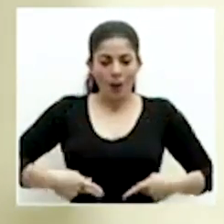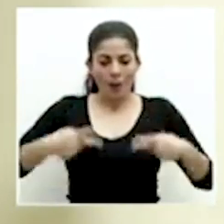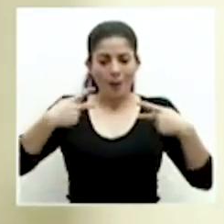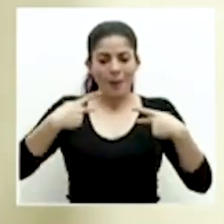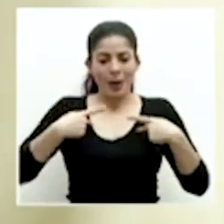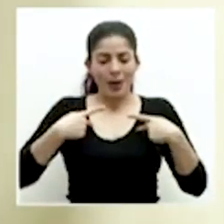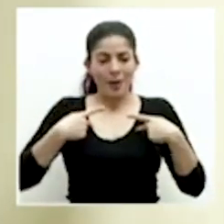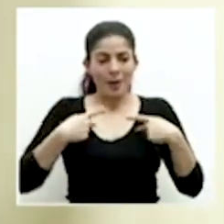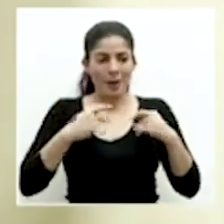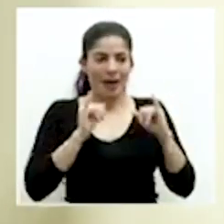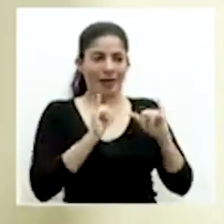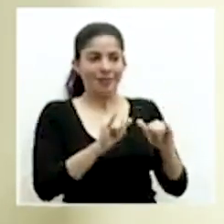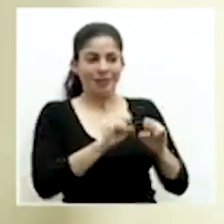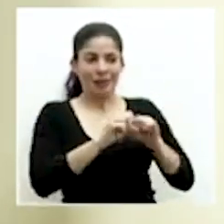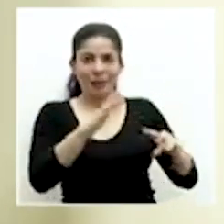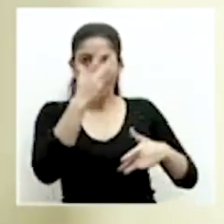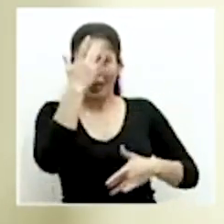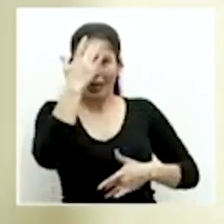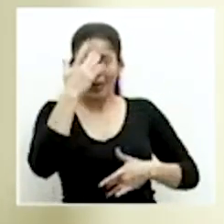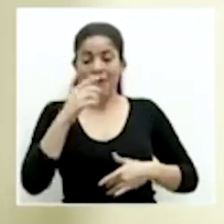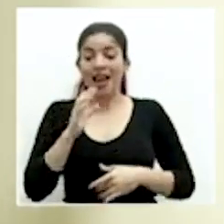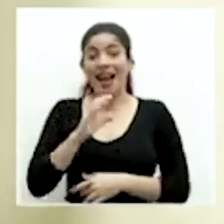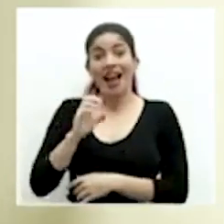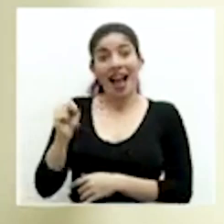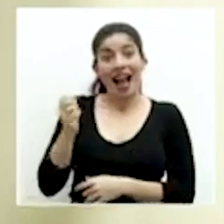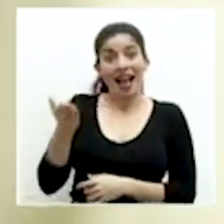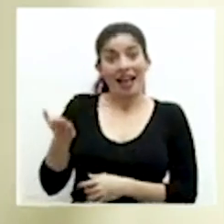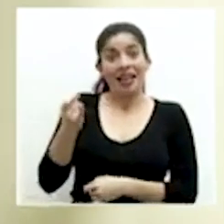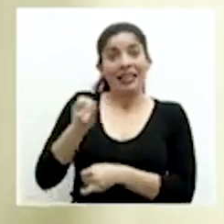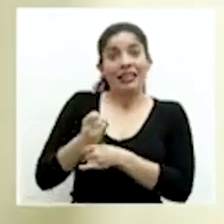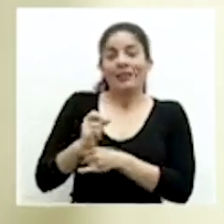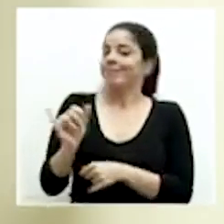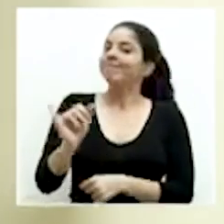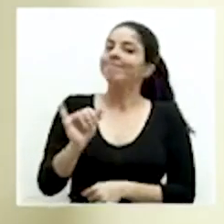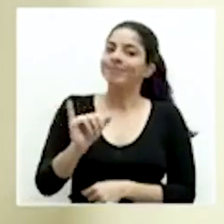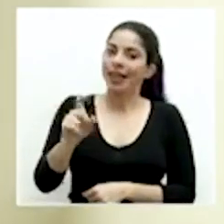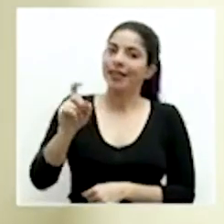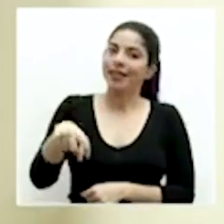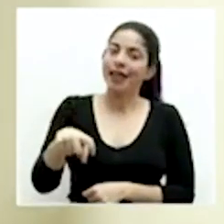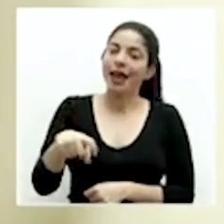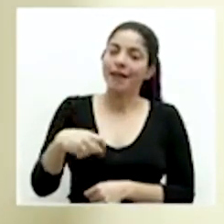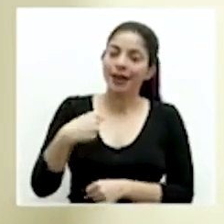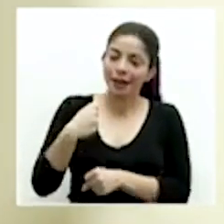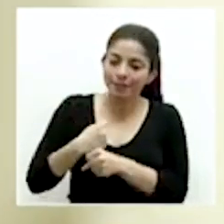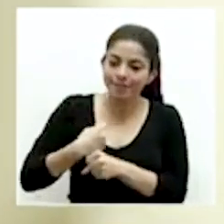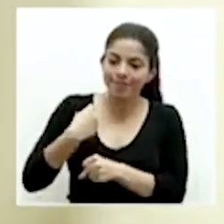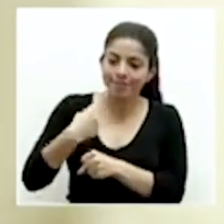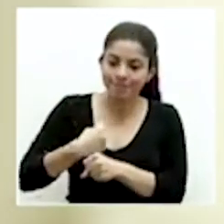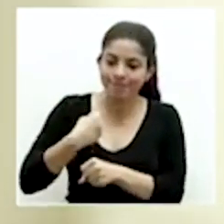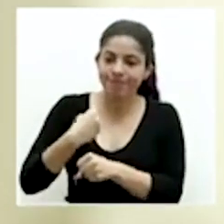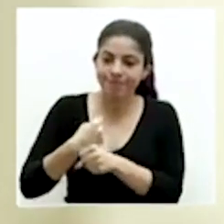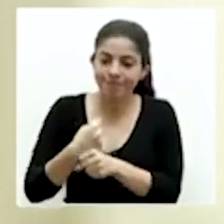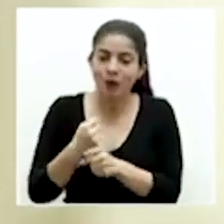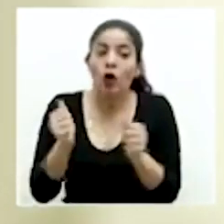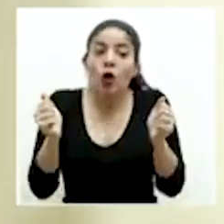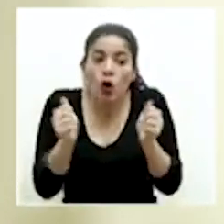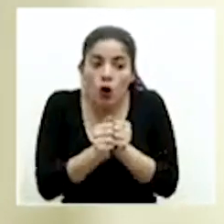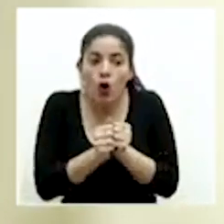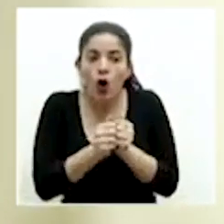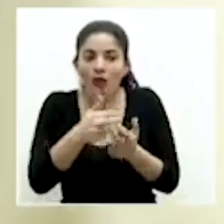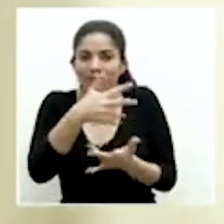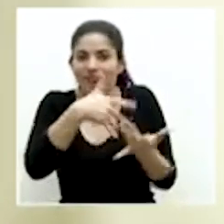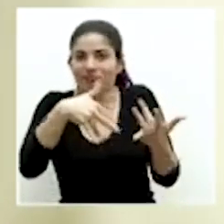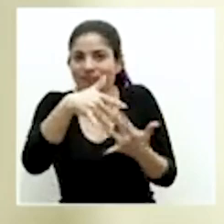situación de pandemia en la caja como institución, también tenemos que operar dentro de una situación de